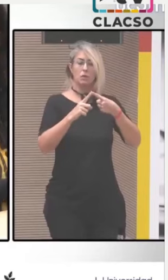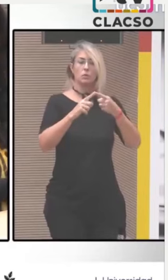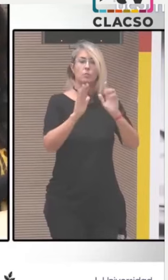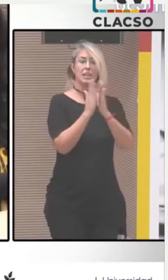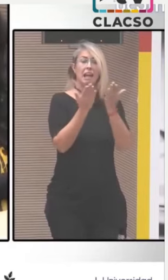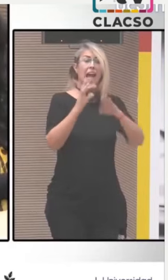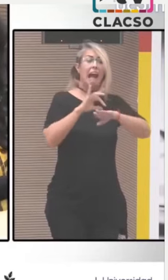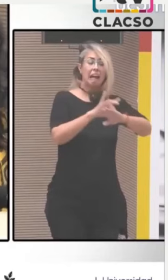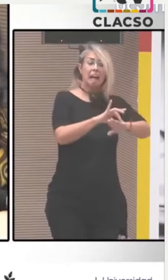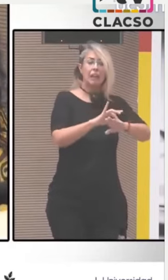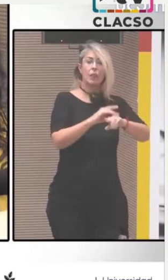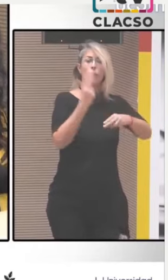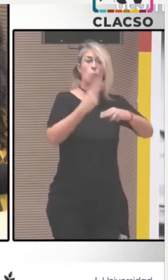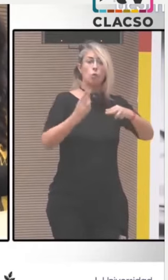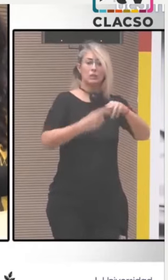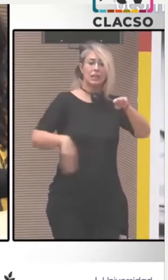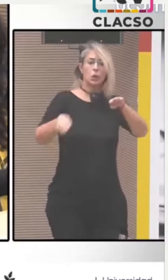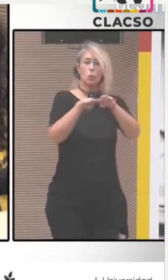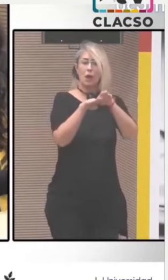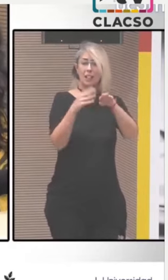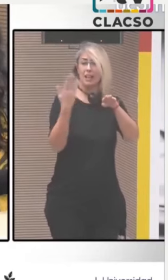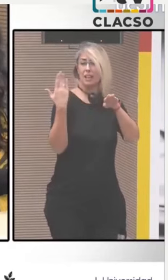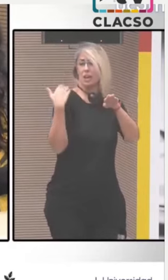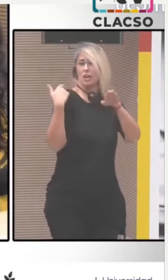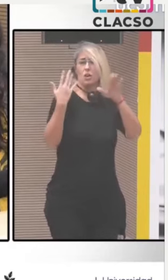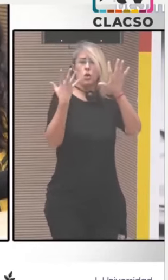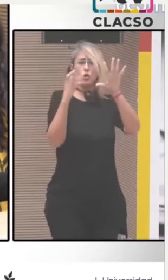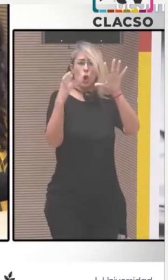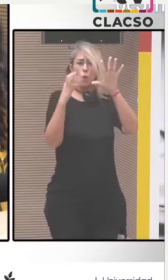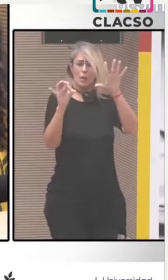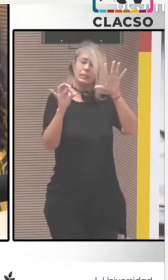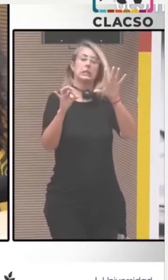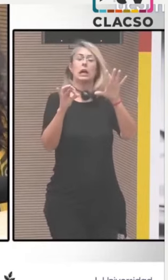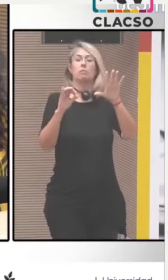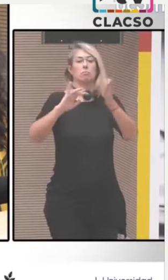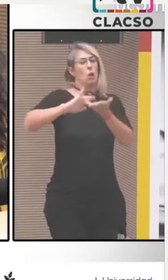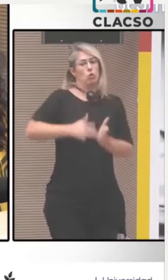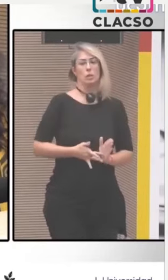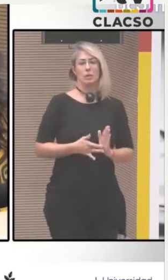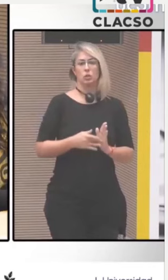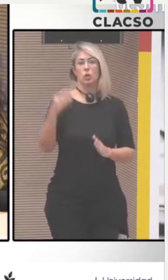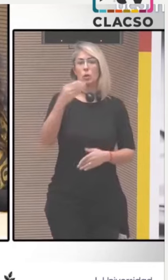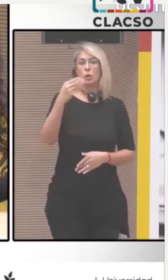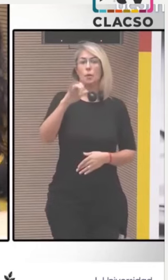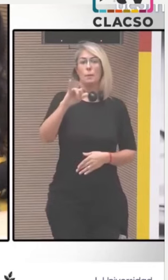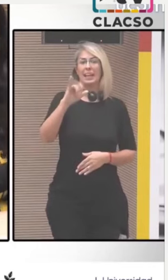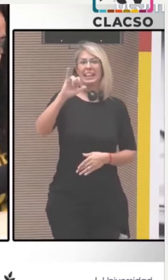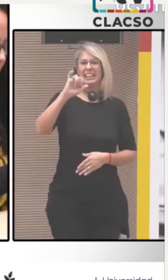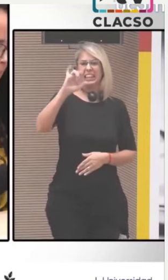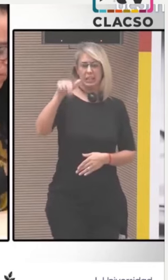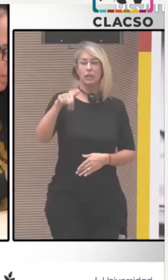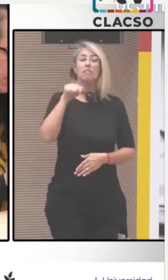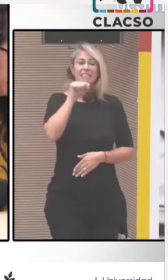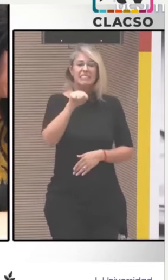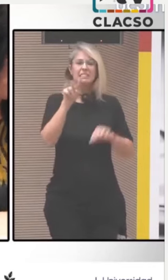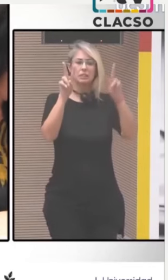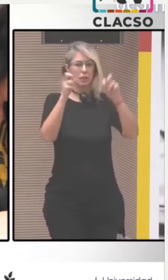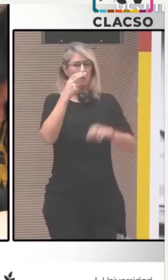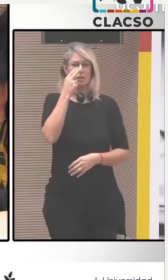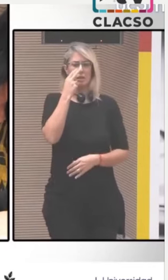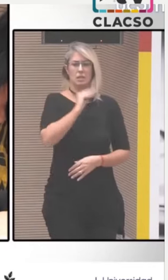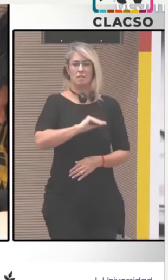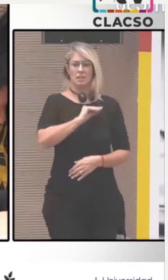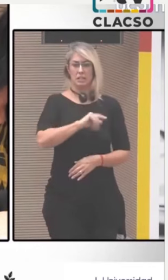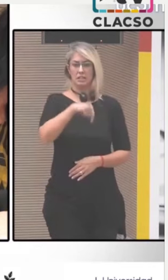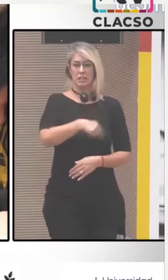Gustavo, no son solamente de alcance regional, sino que la idea es también abarcar otras regiones en